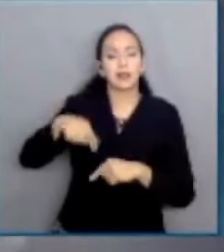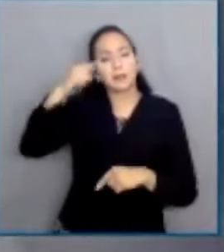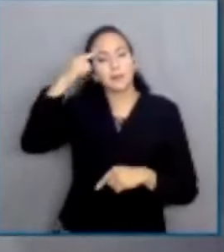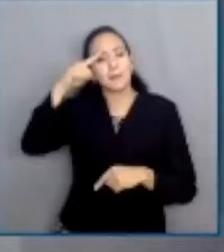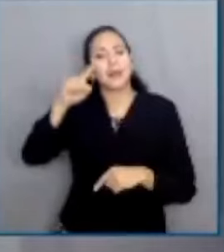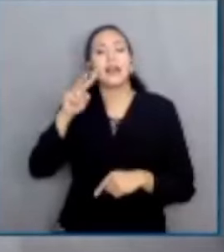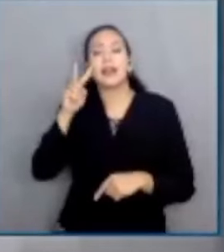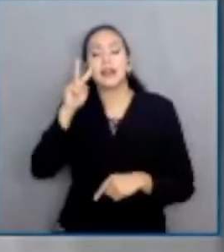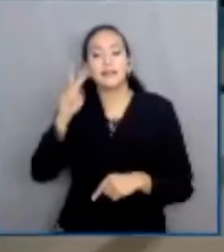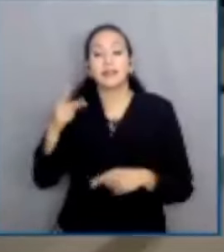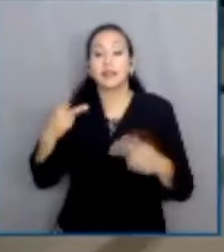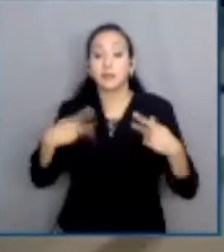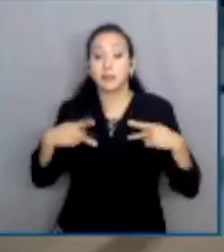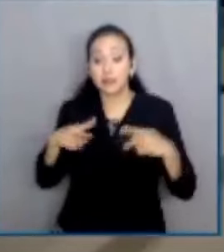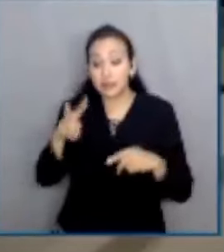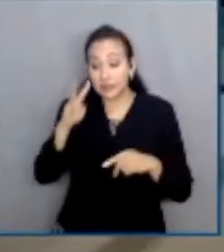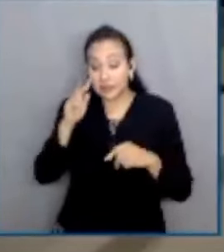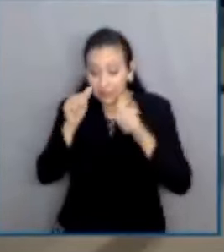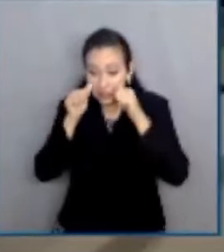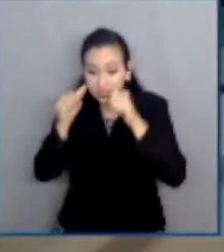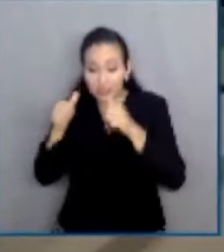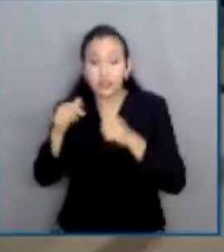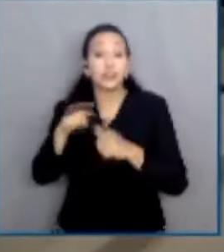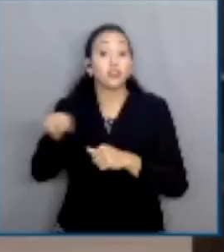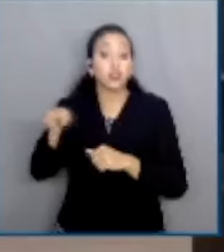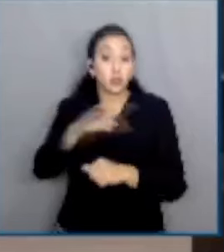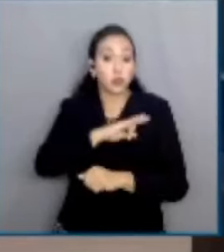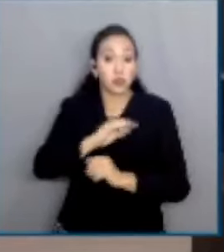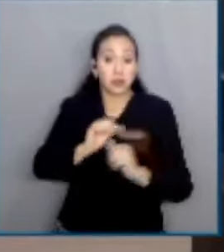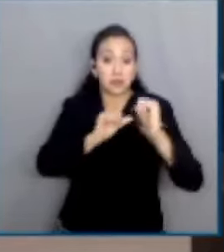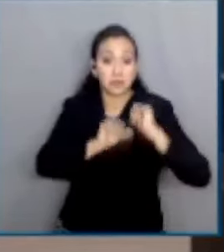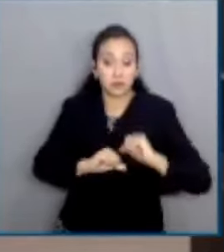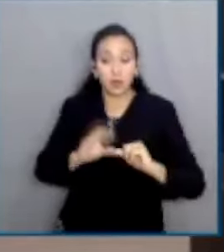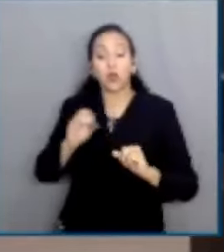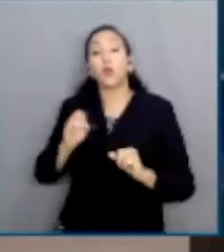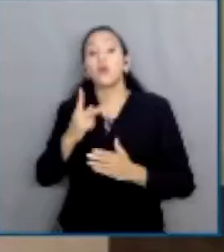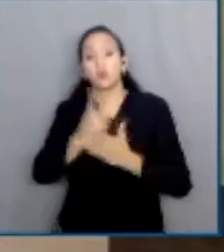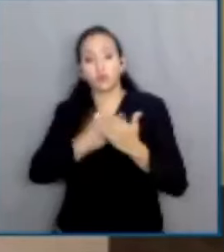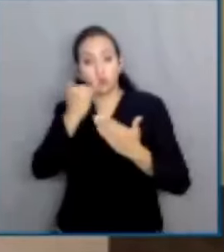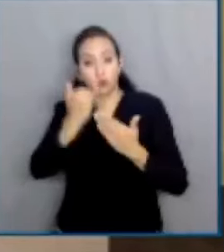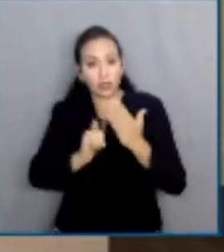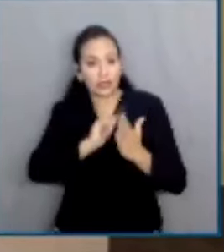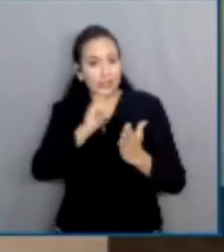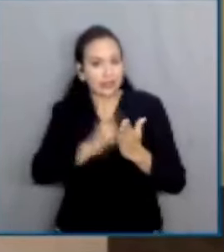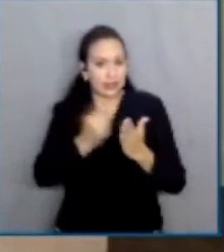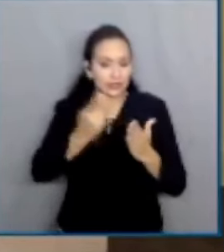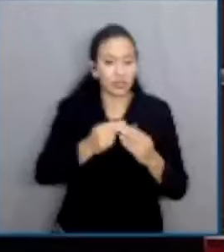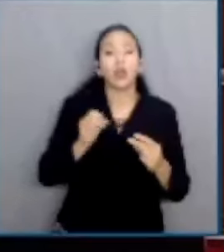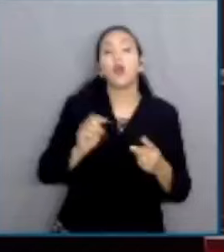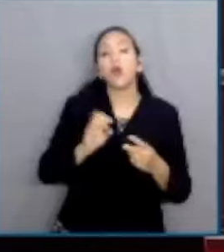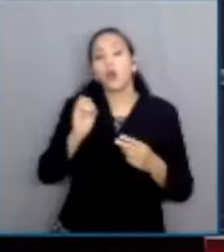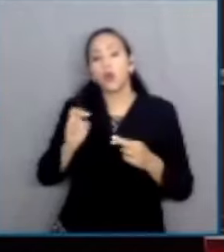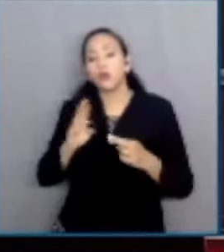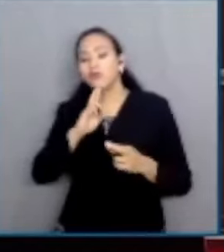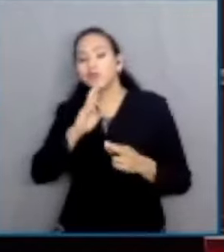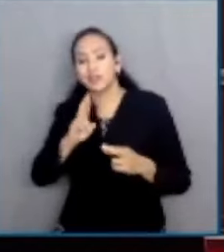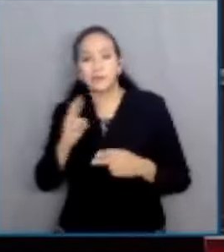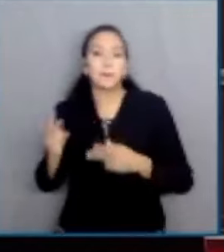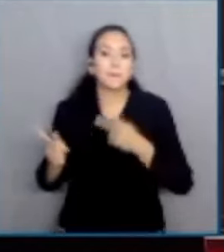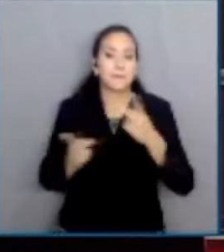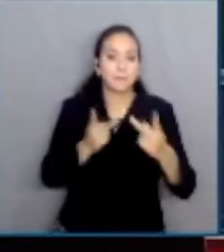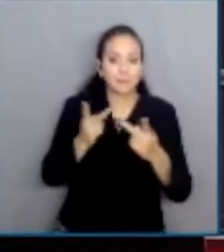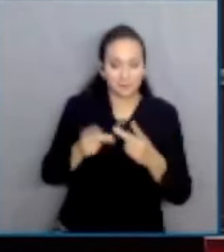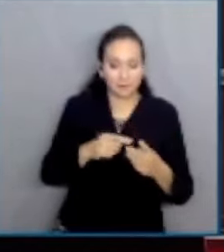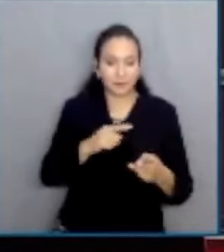del despacho de los asuntos a su cargo, se discute un proyecto de ley o se requiera para responder interpelaciones y preguntas. El Pleno resolvió